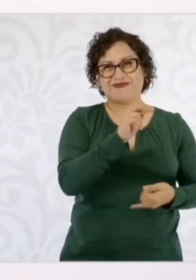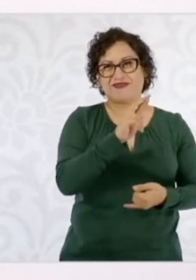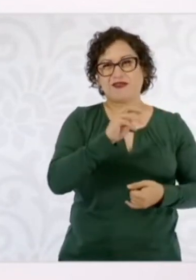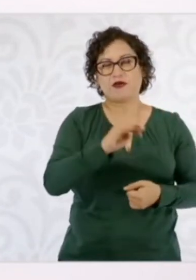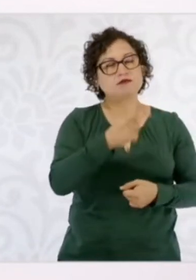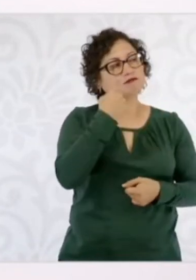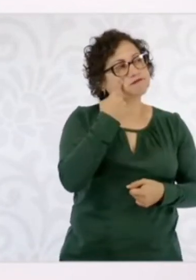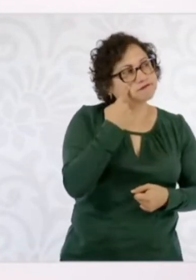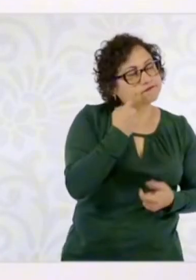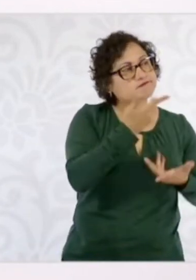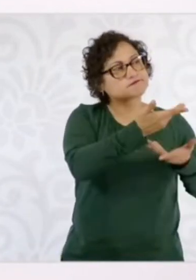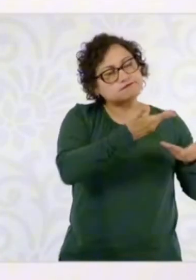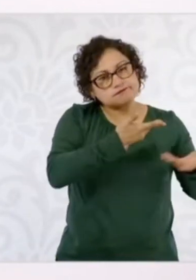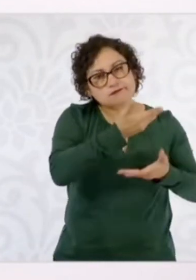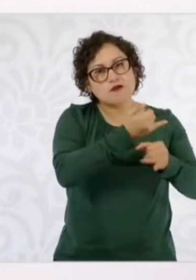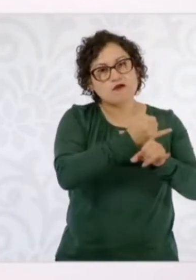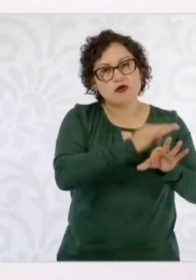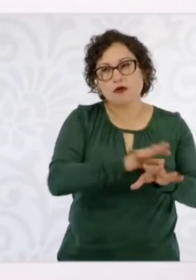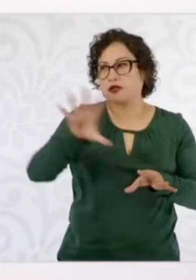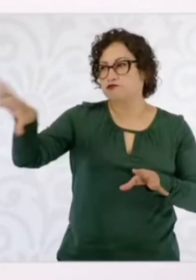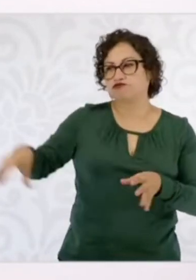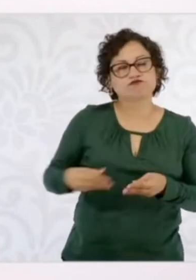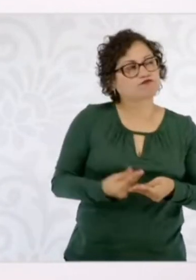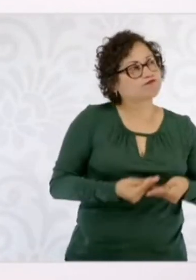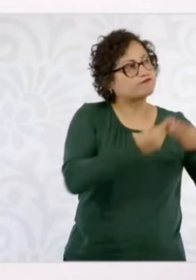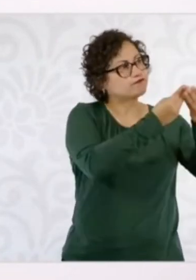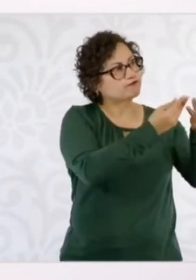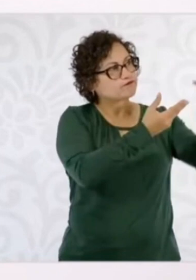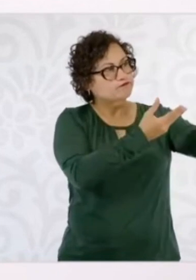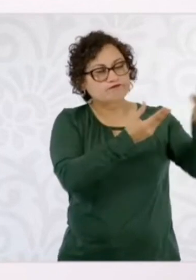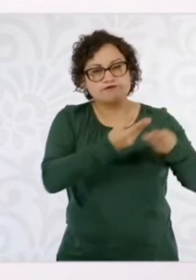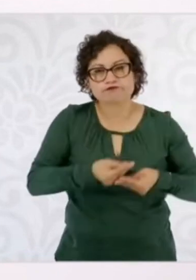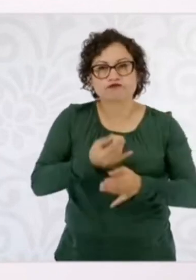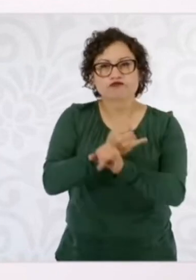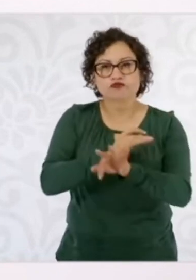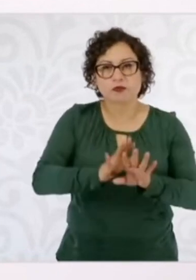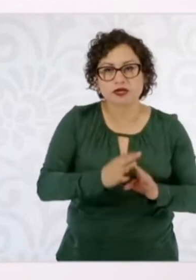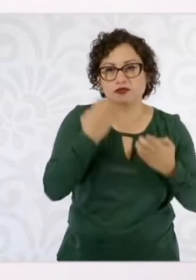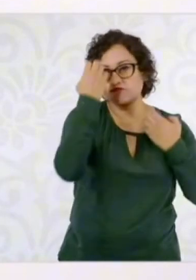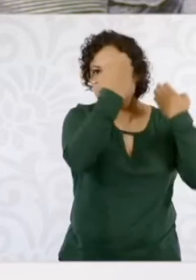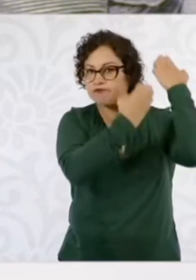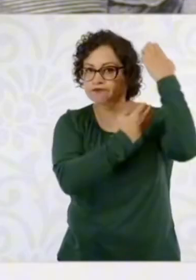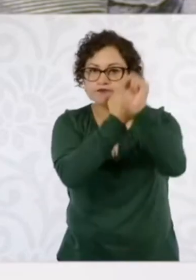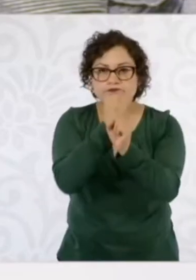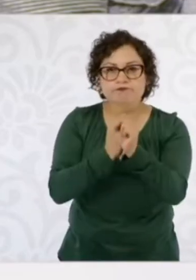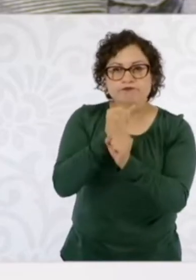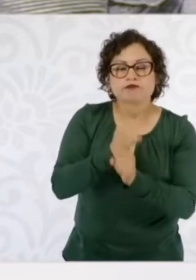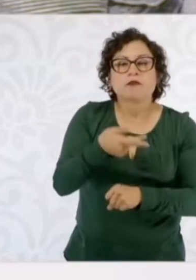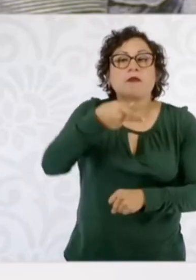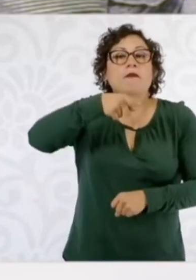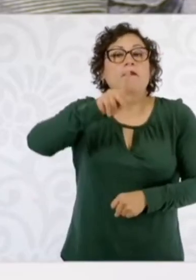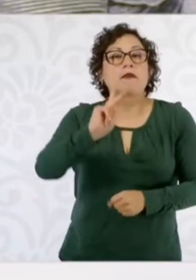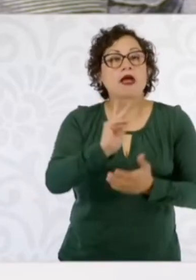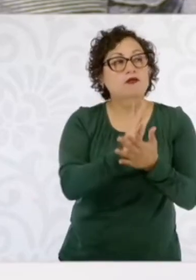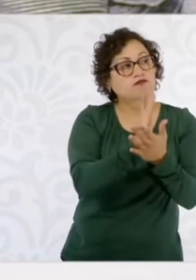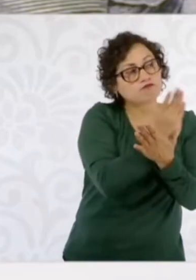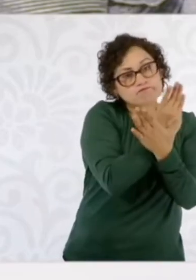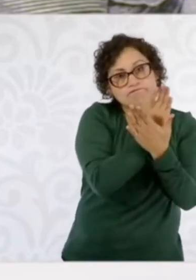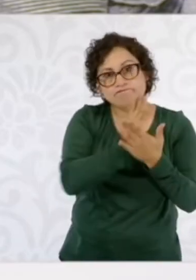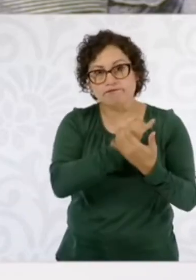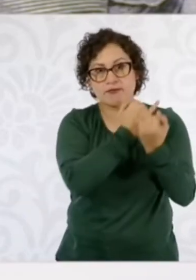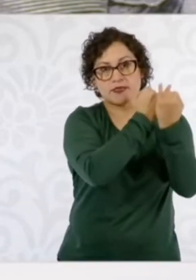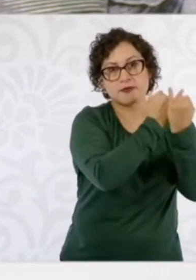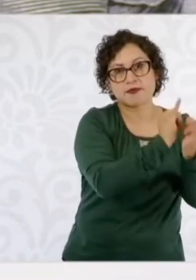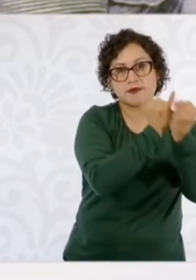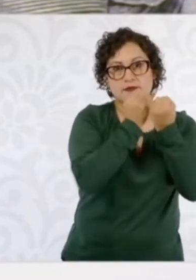información, que hubiera las labores de inteligencia y investigación respetando nuestras soberanías y que en eso